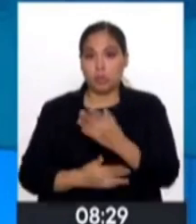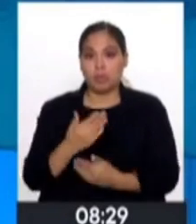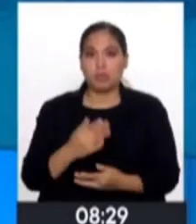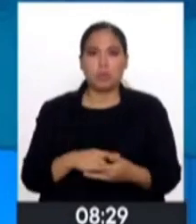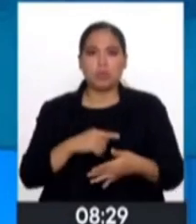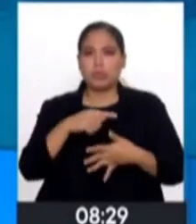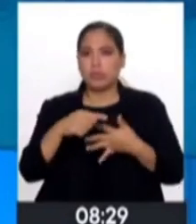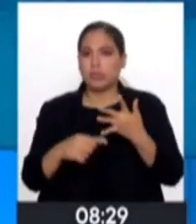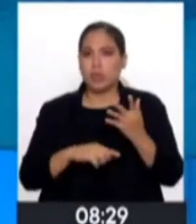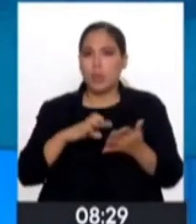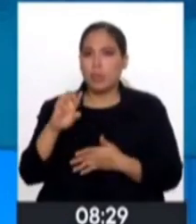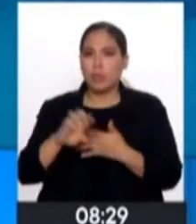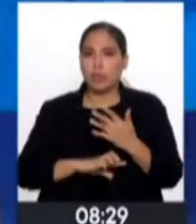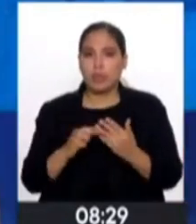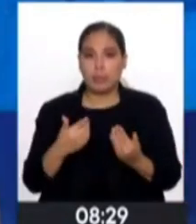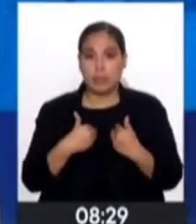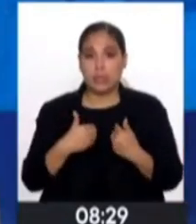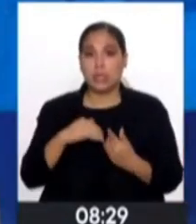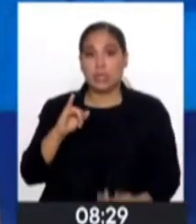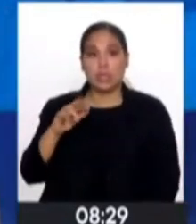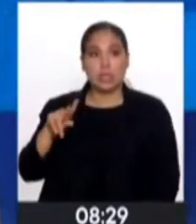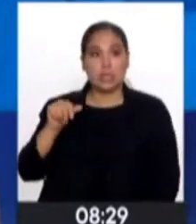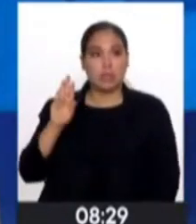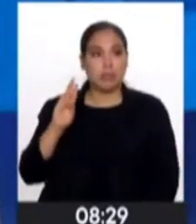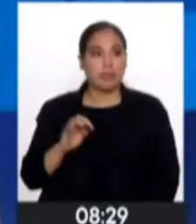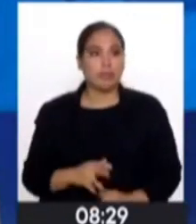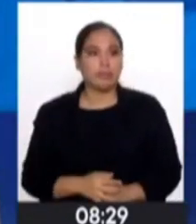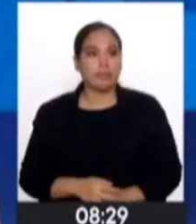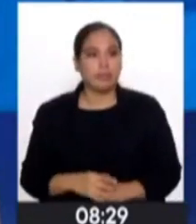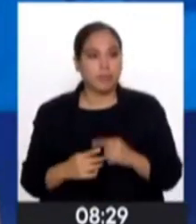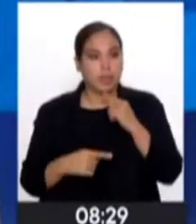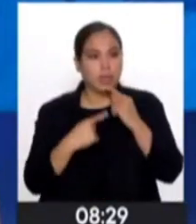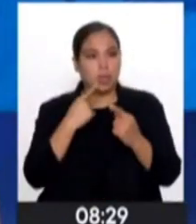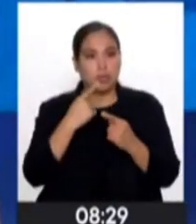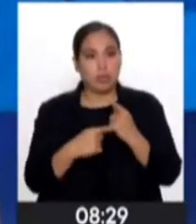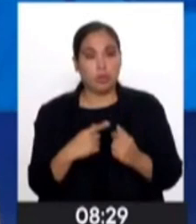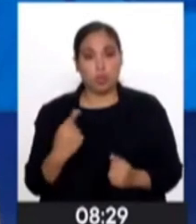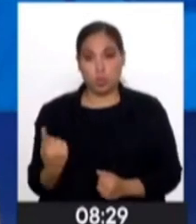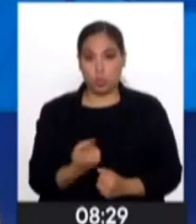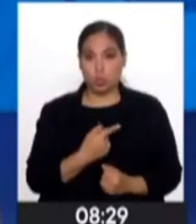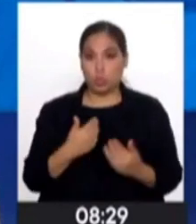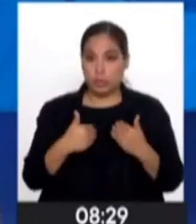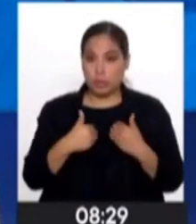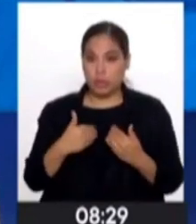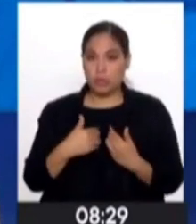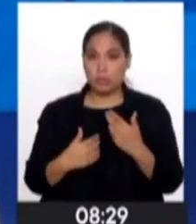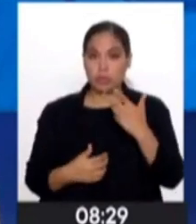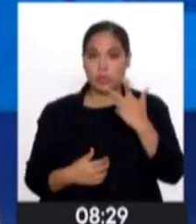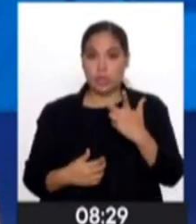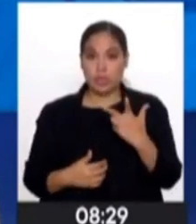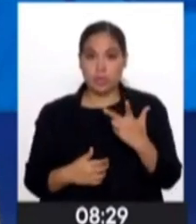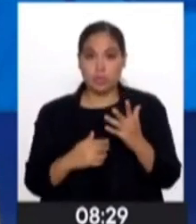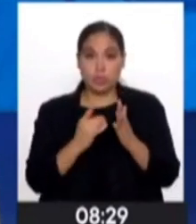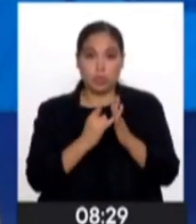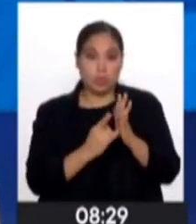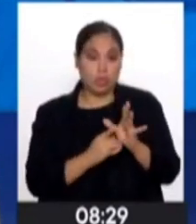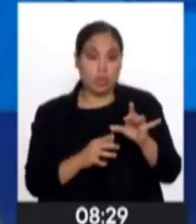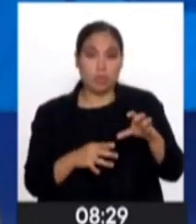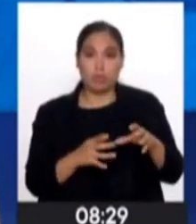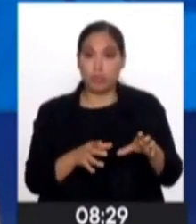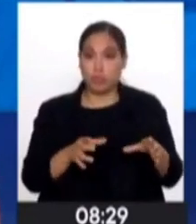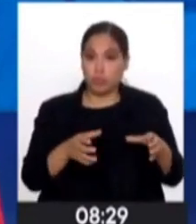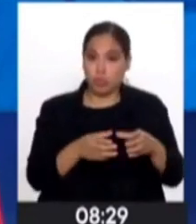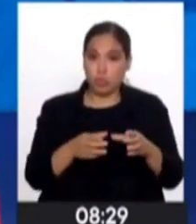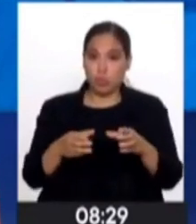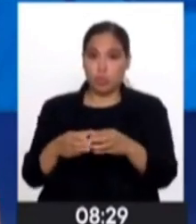programas que tiene el INAVIF? Te comento, Carla, que nosotros tenemos tres unidades de servicio de protección y una unidad de